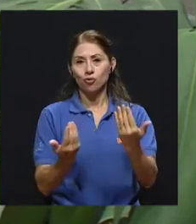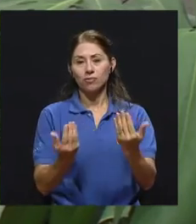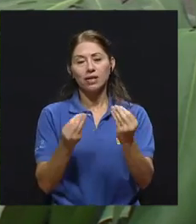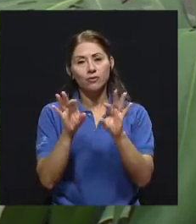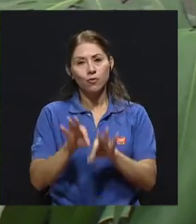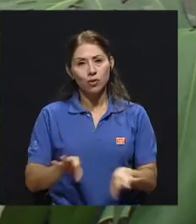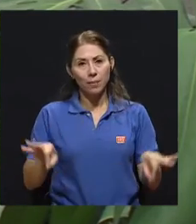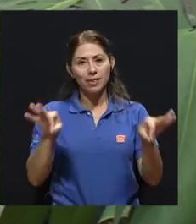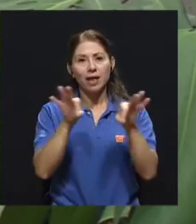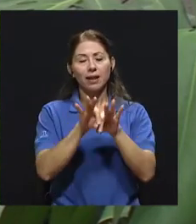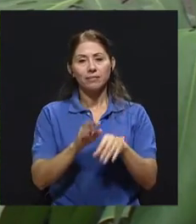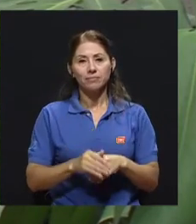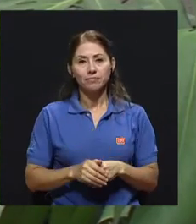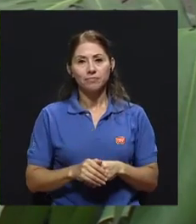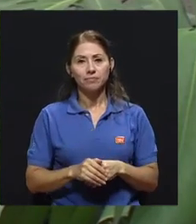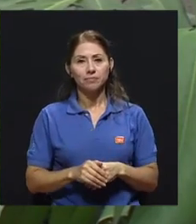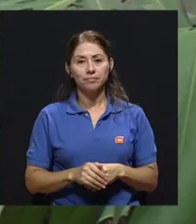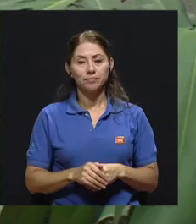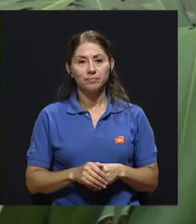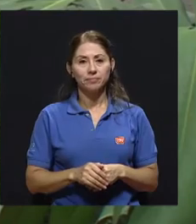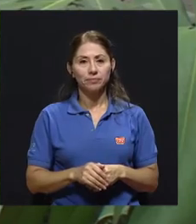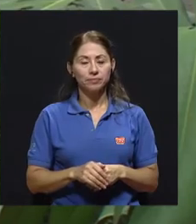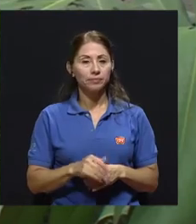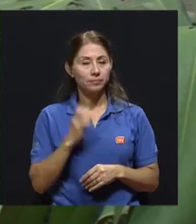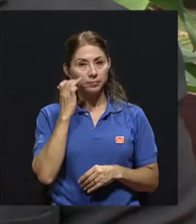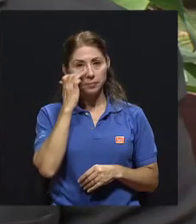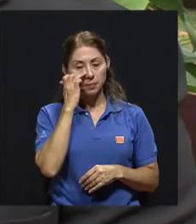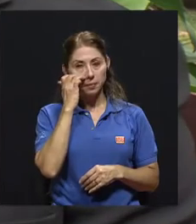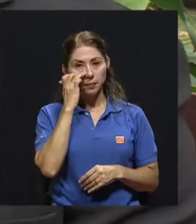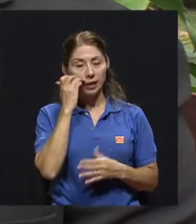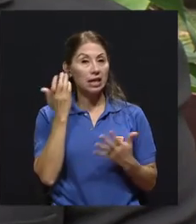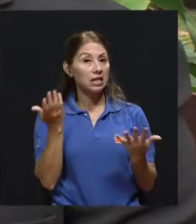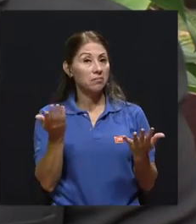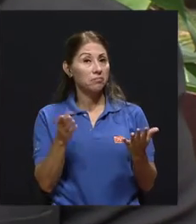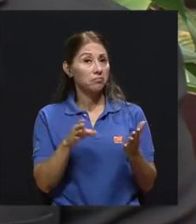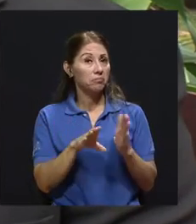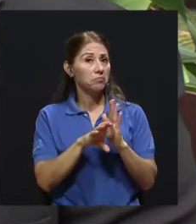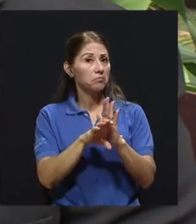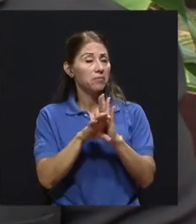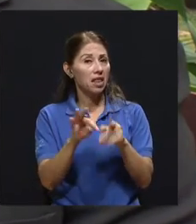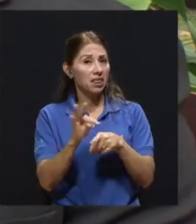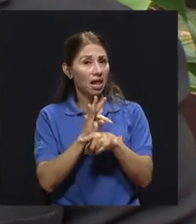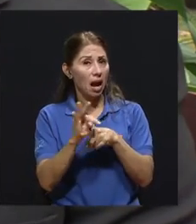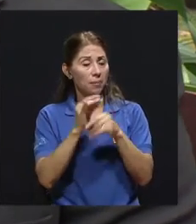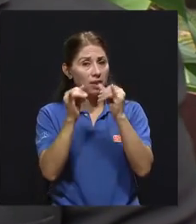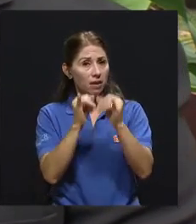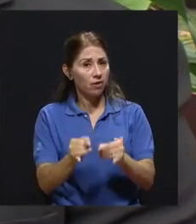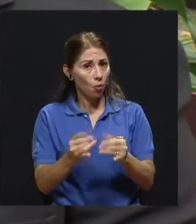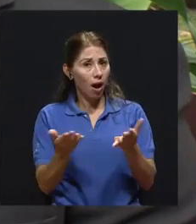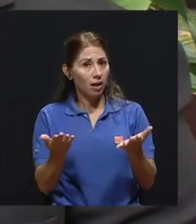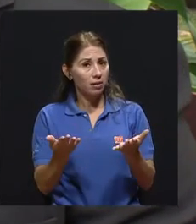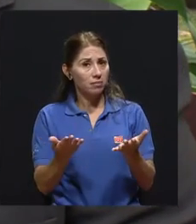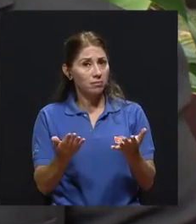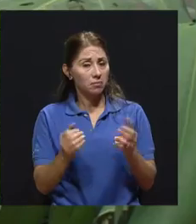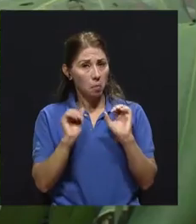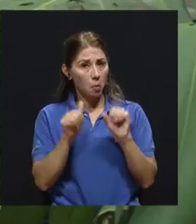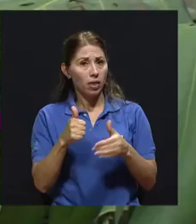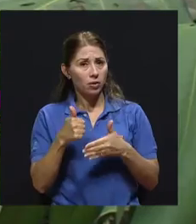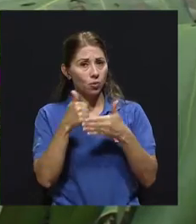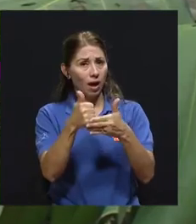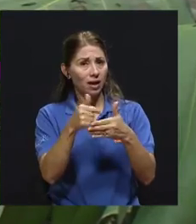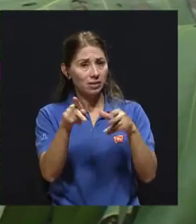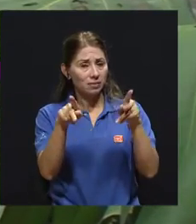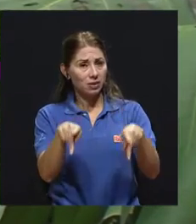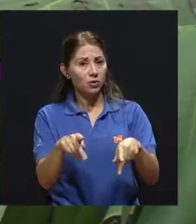fundamental. Y en el plano de la terapia individual, la psicología ha podido demostrar de que puede ayudarle a estas personas. Sí,